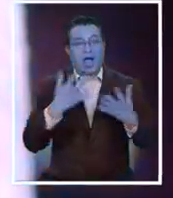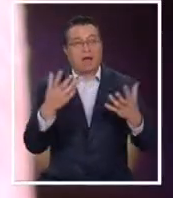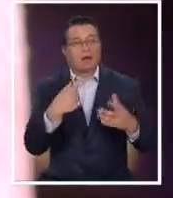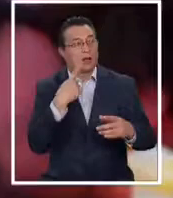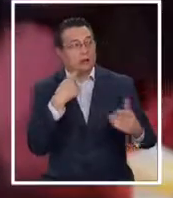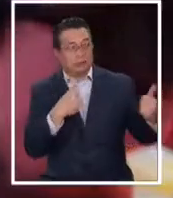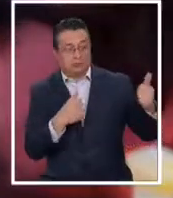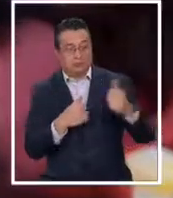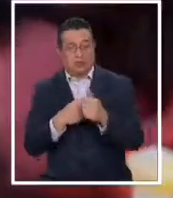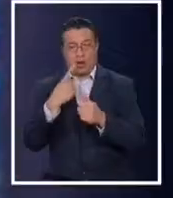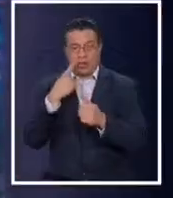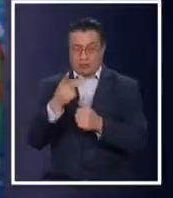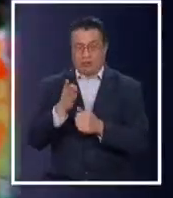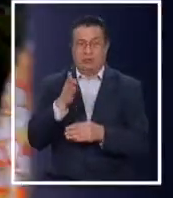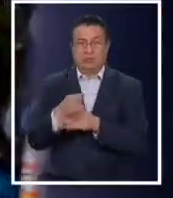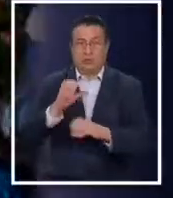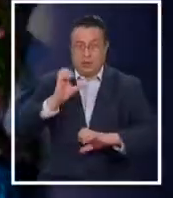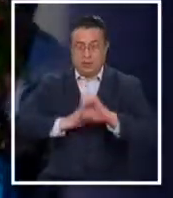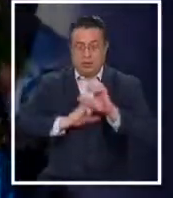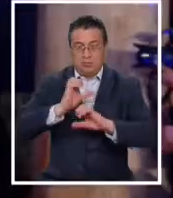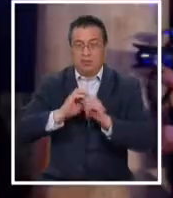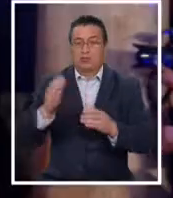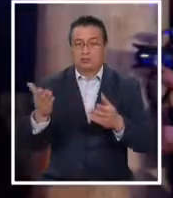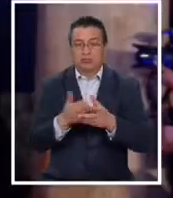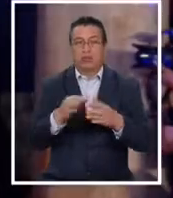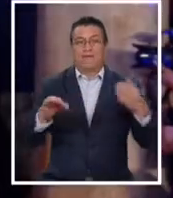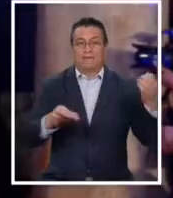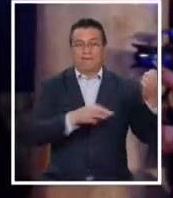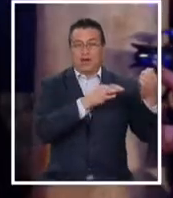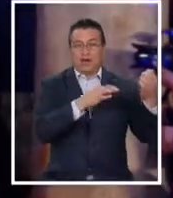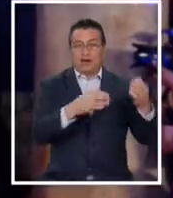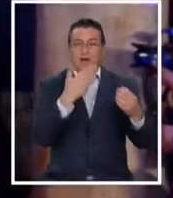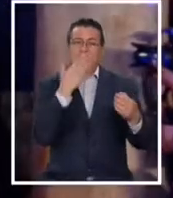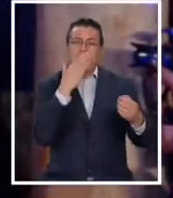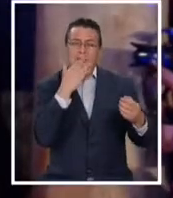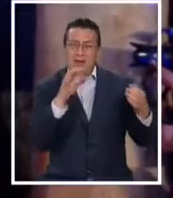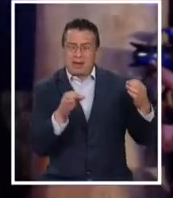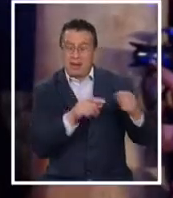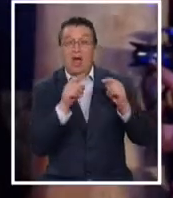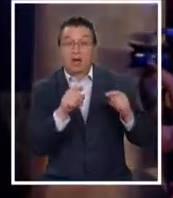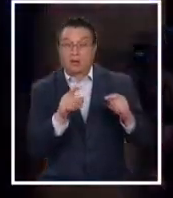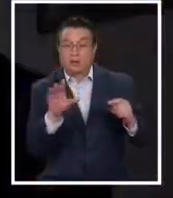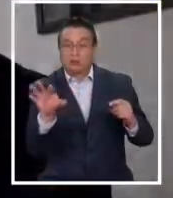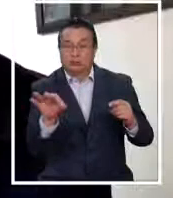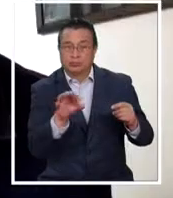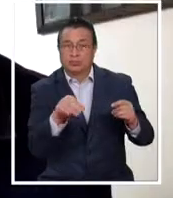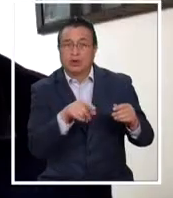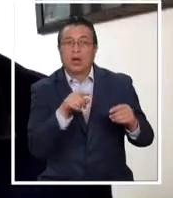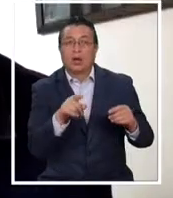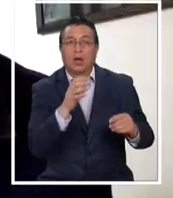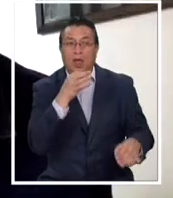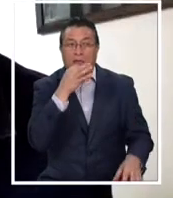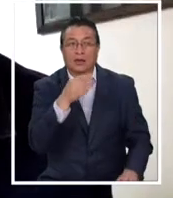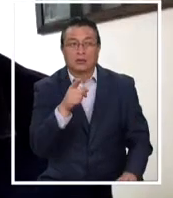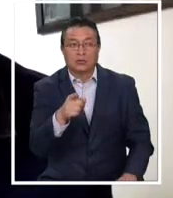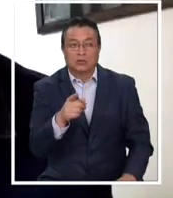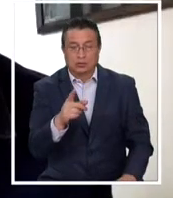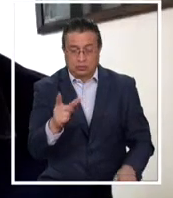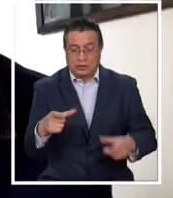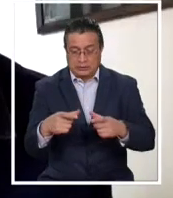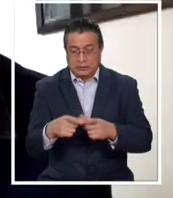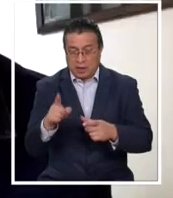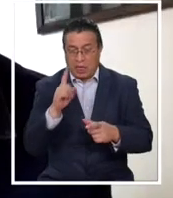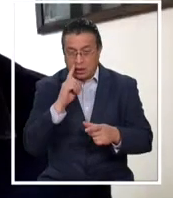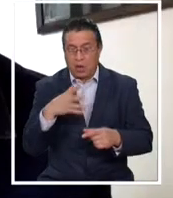La escuchó David Fulton, empresario y coleccionista de violines Stradivarius. Y él me dijo, tienes un CD que me gustaría